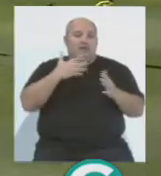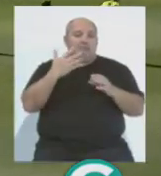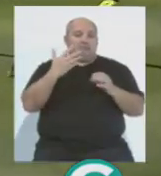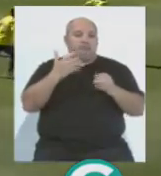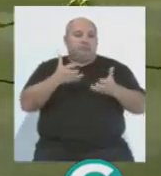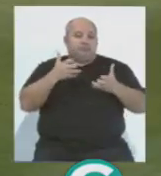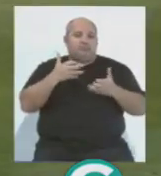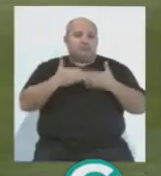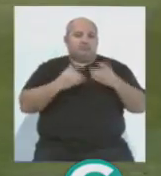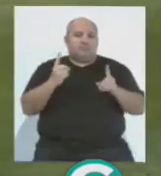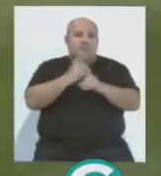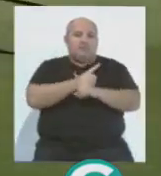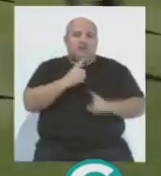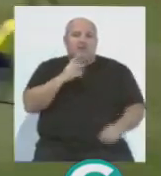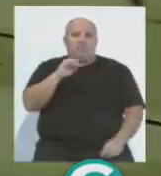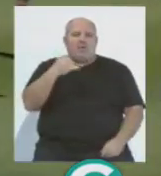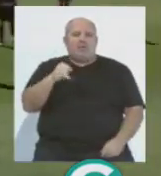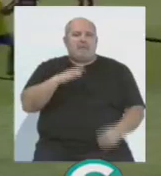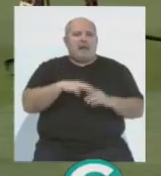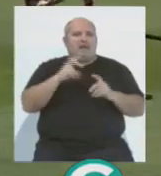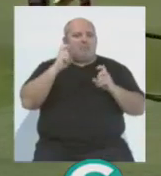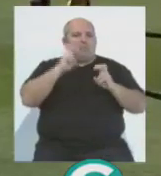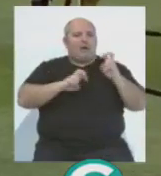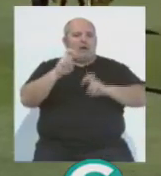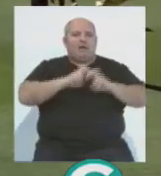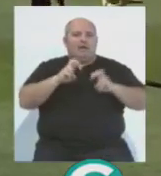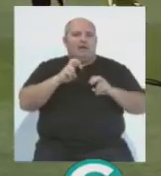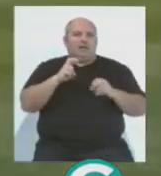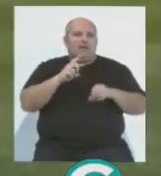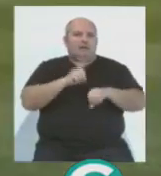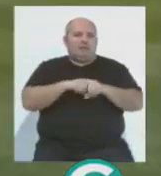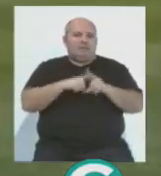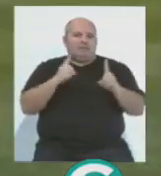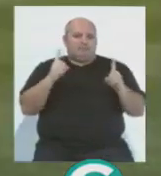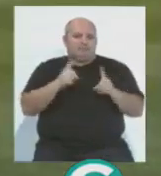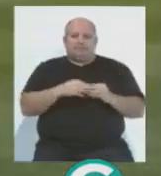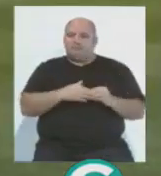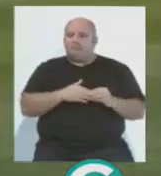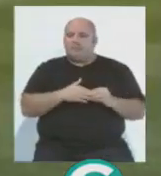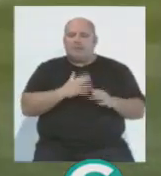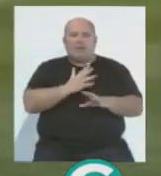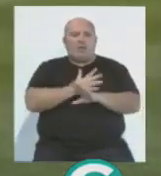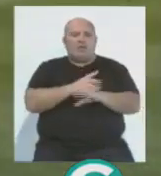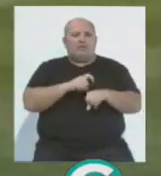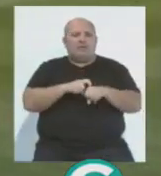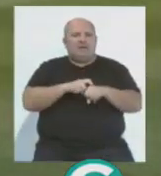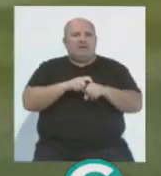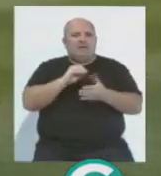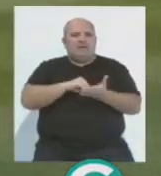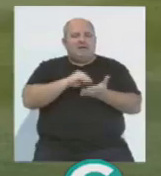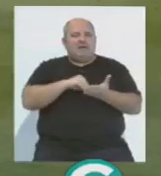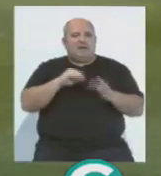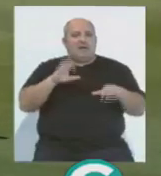entró Hinojosa, un poco para perder el tiempo. El juego que suele